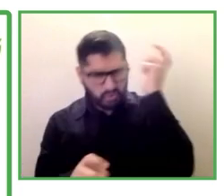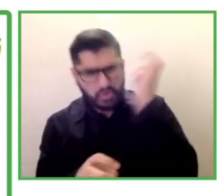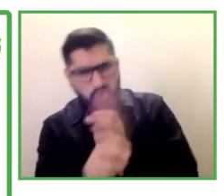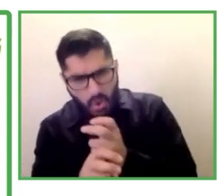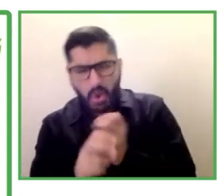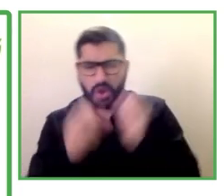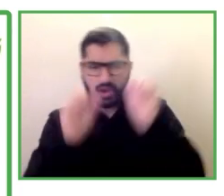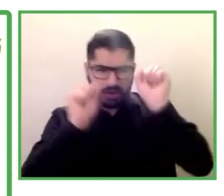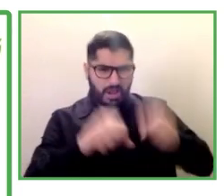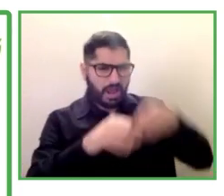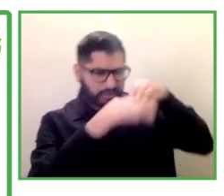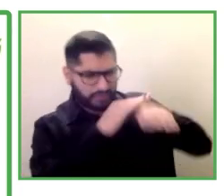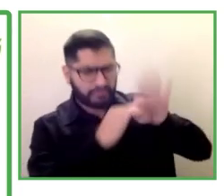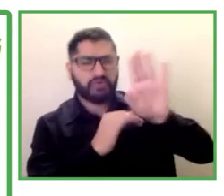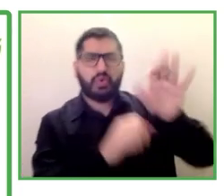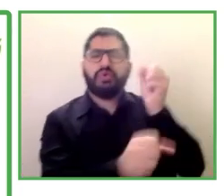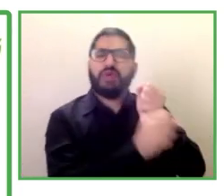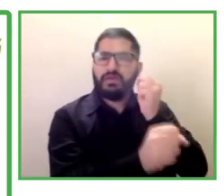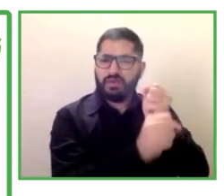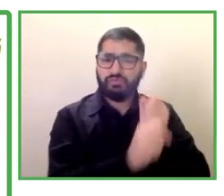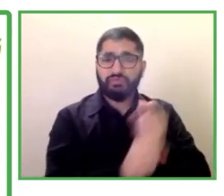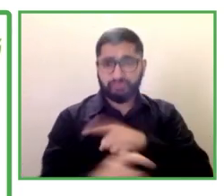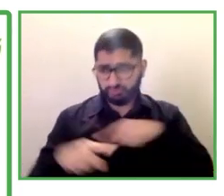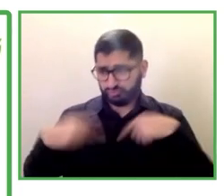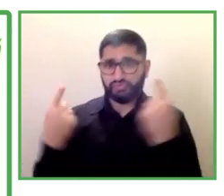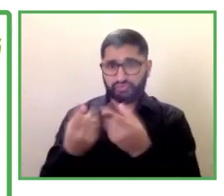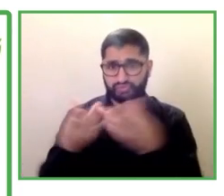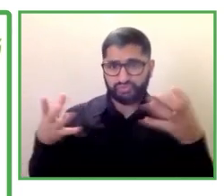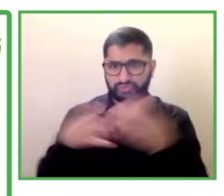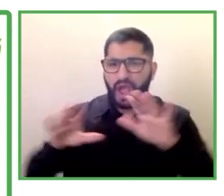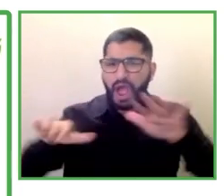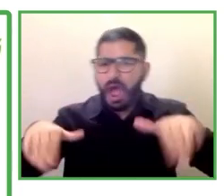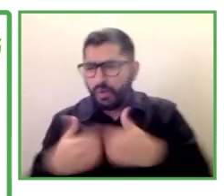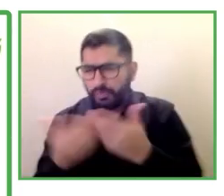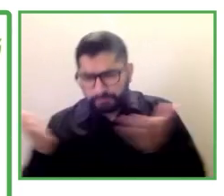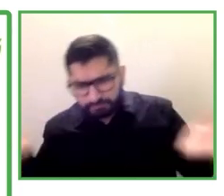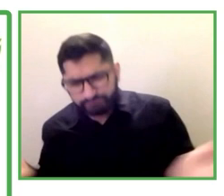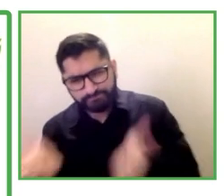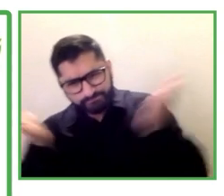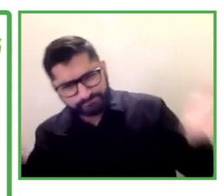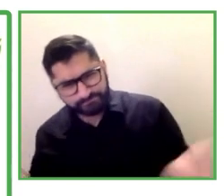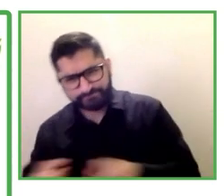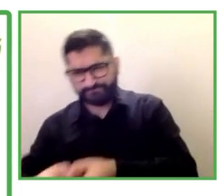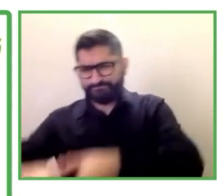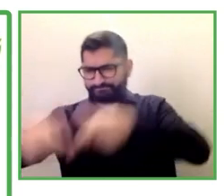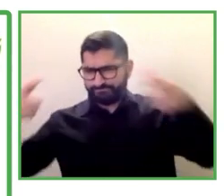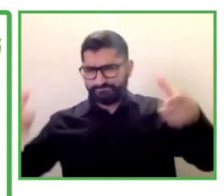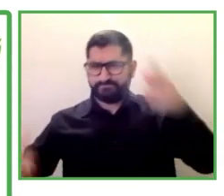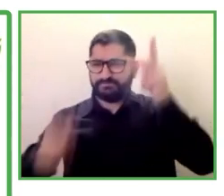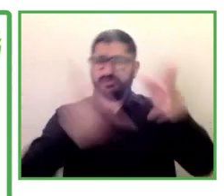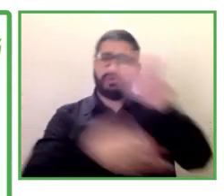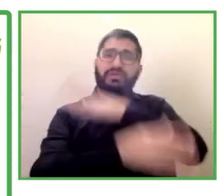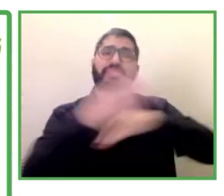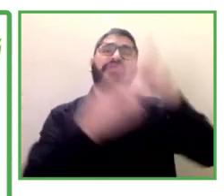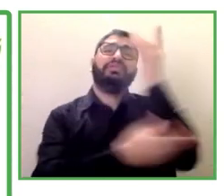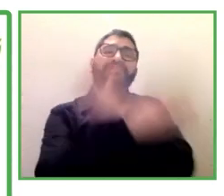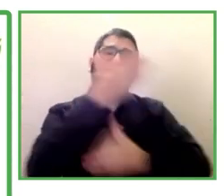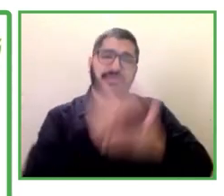trabajando para promover el empleo de personas con discapacidad, pero además de personas con discapacidad que